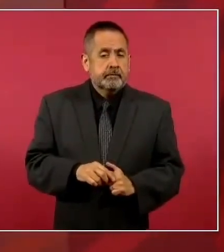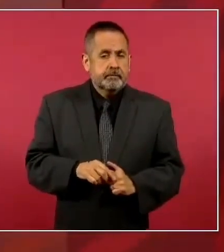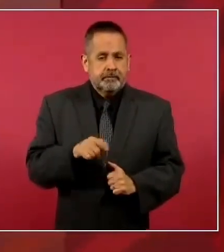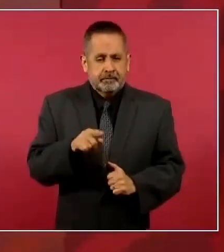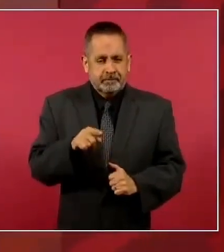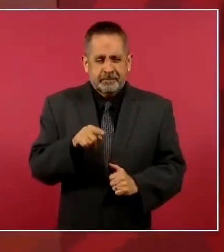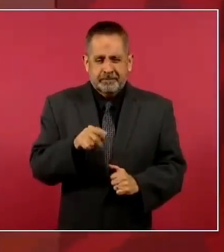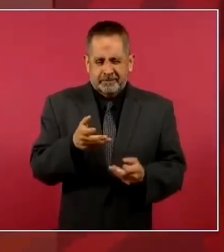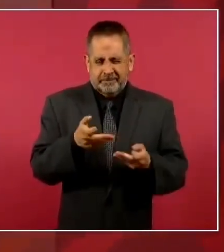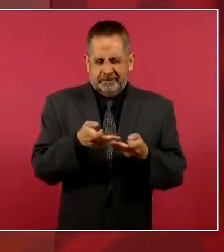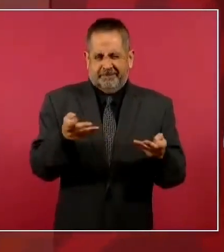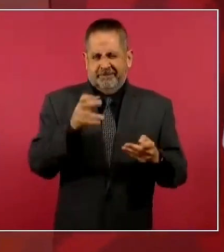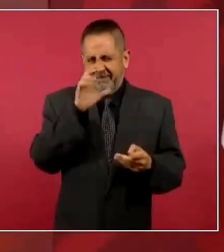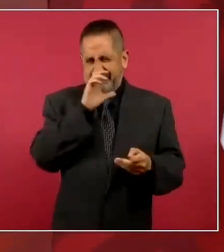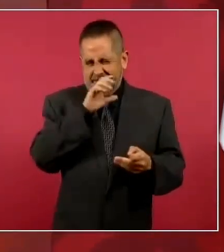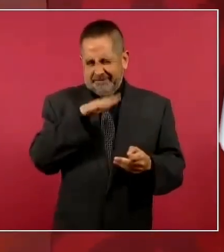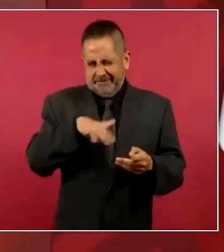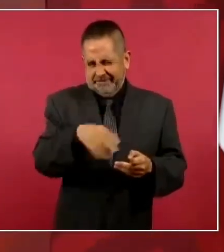Tierra Caliente.